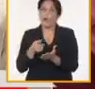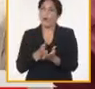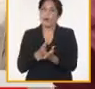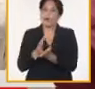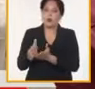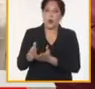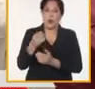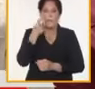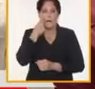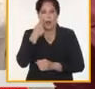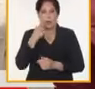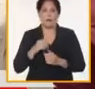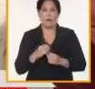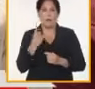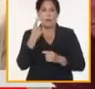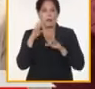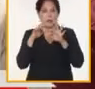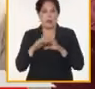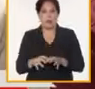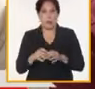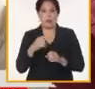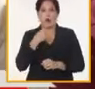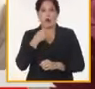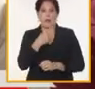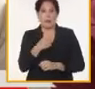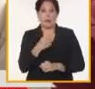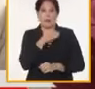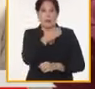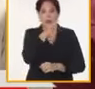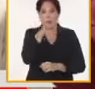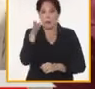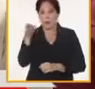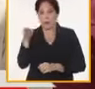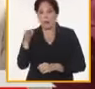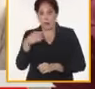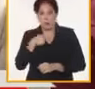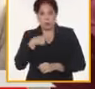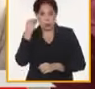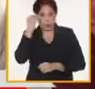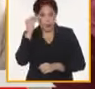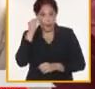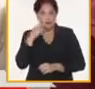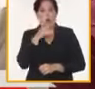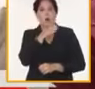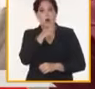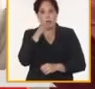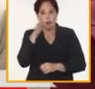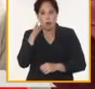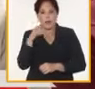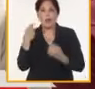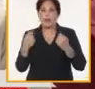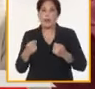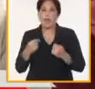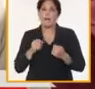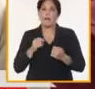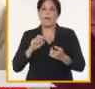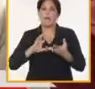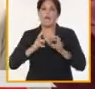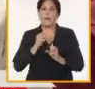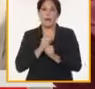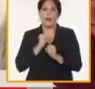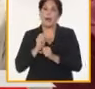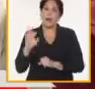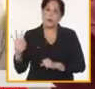explotando el primer secretario lo decía en los recorridos yo creo que hay que ir a perfeccionar los sistemas de trabajo